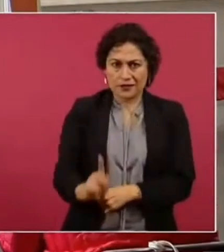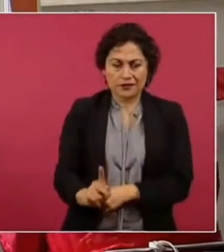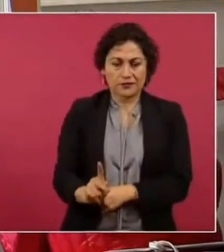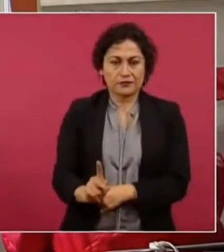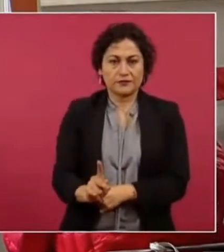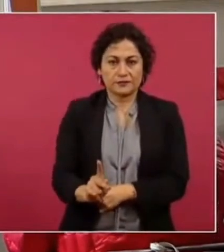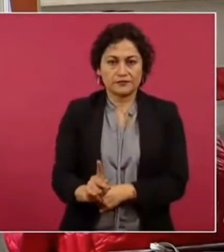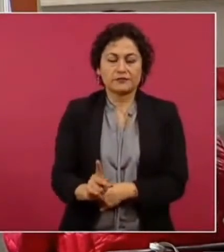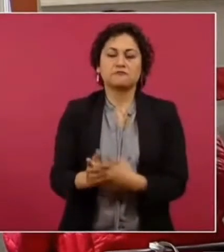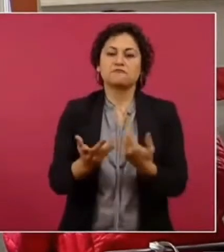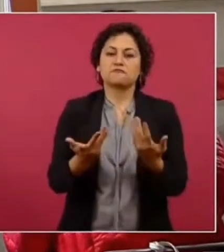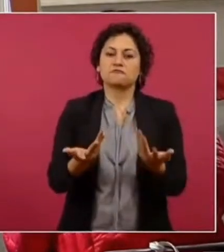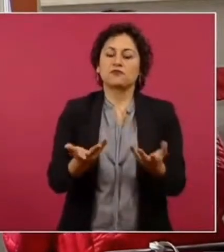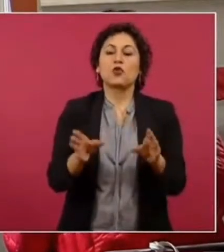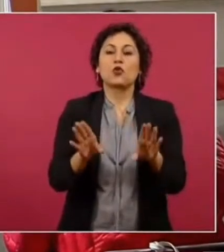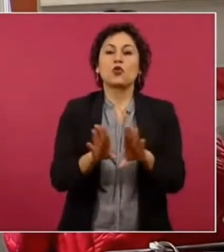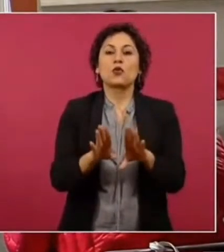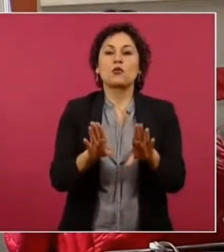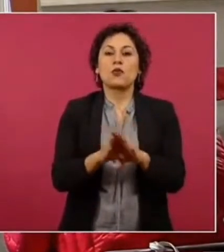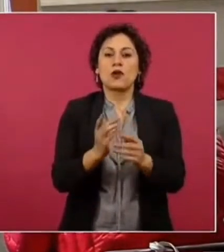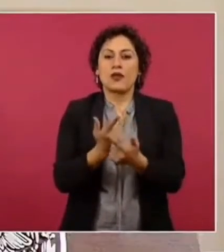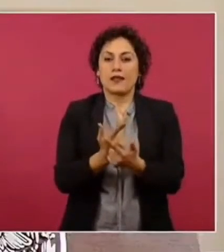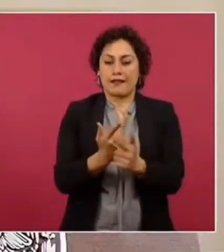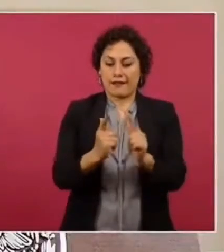o con autonomía relativa